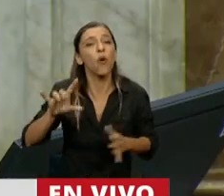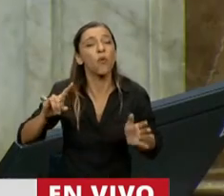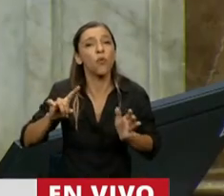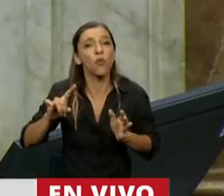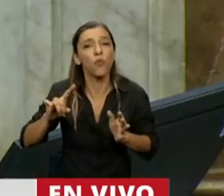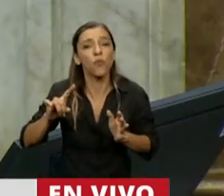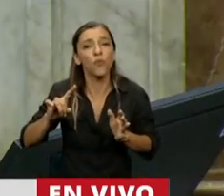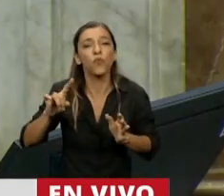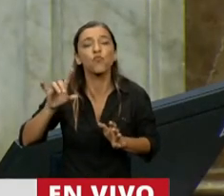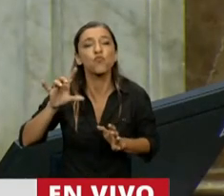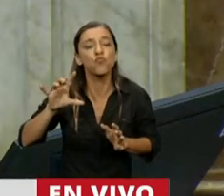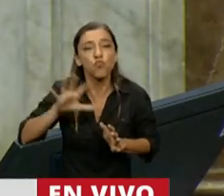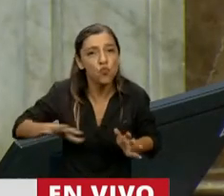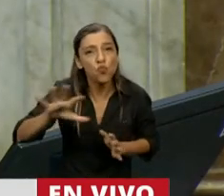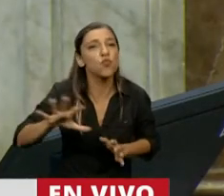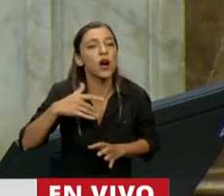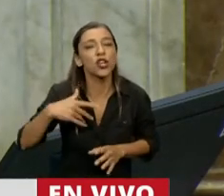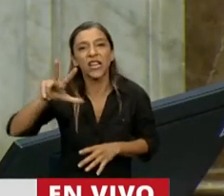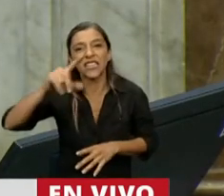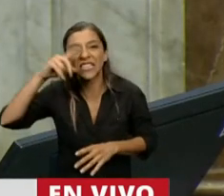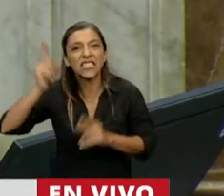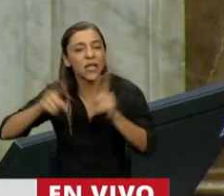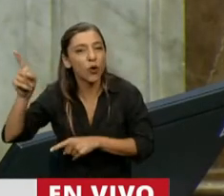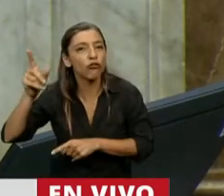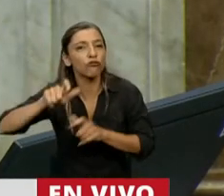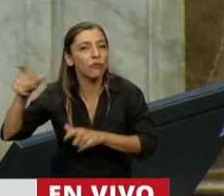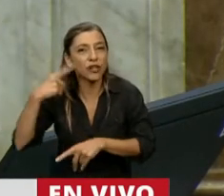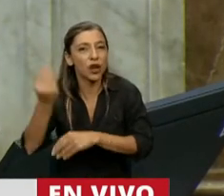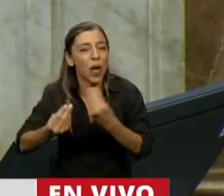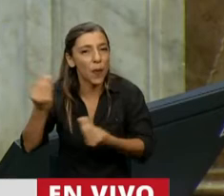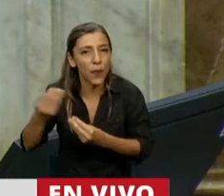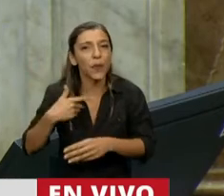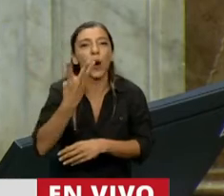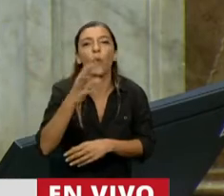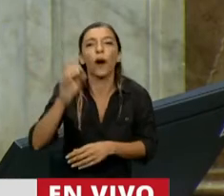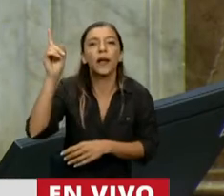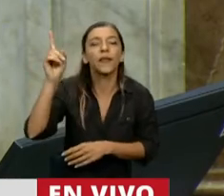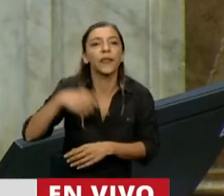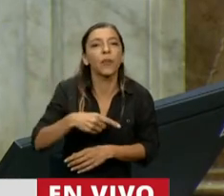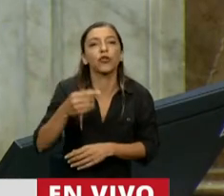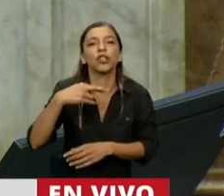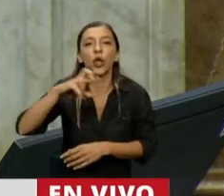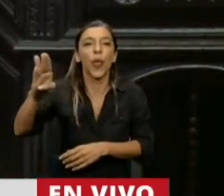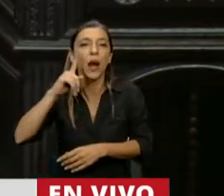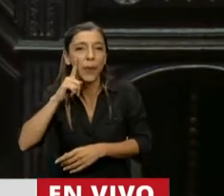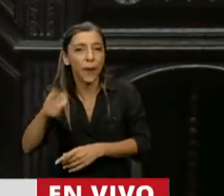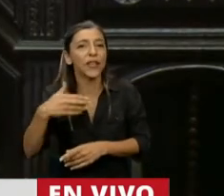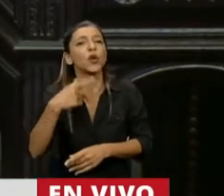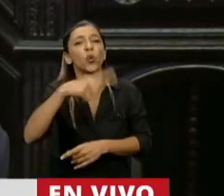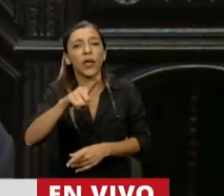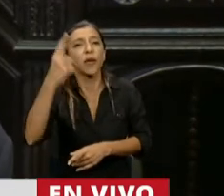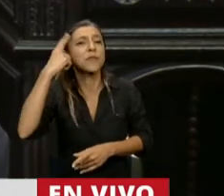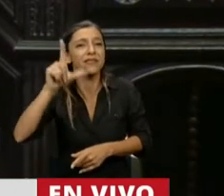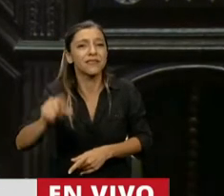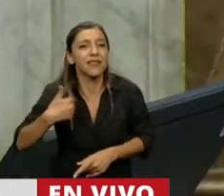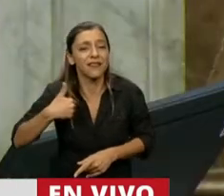argentina, el 40% del Producto Bruto Argentino, y si piensan que van a recuperar a la Argentina, que